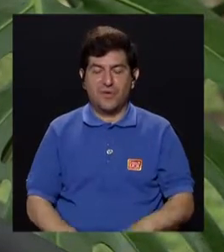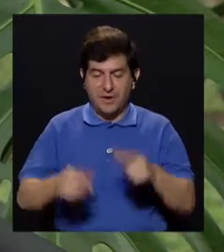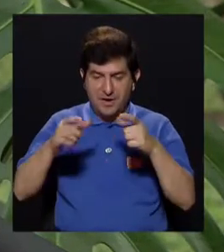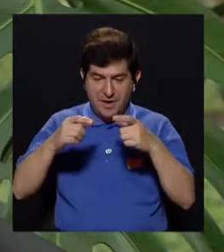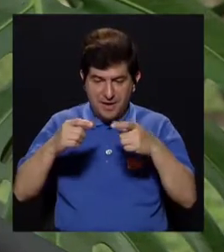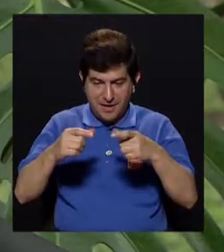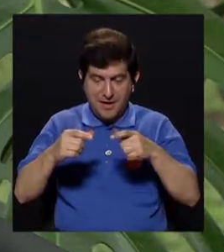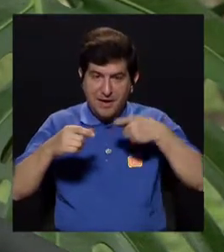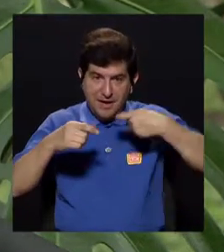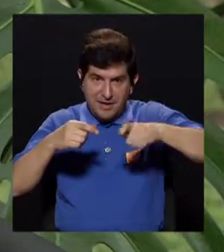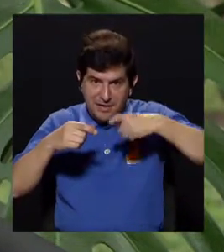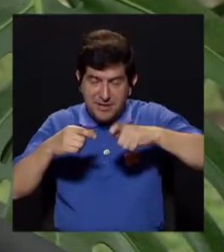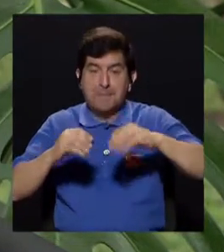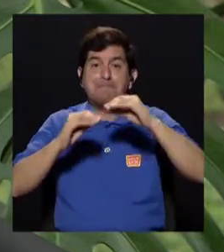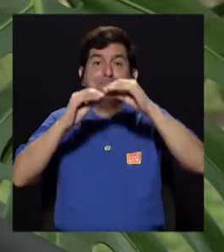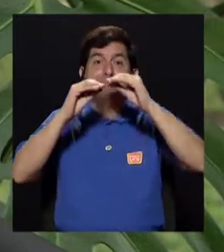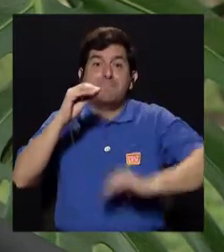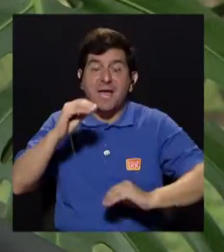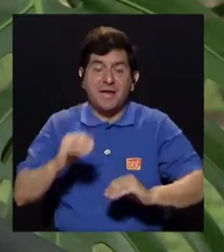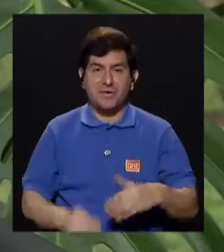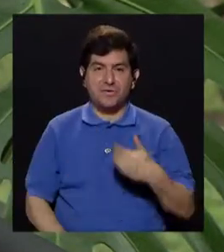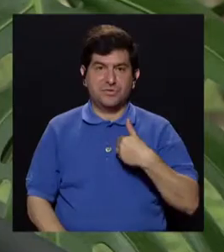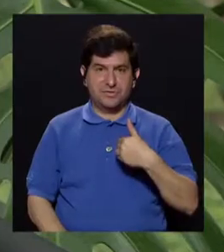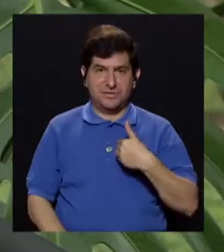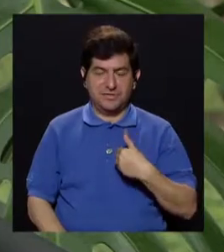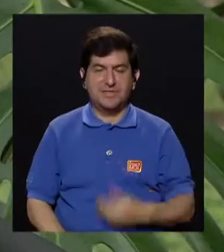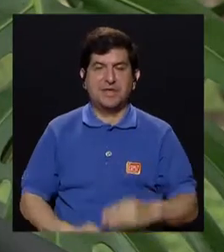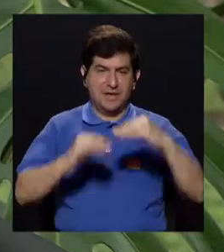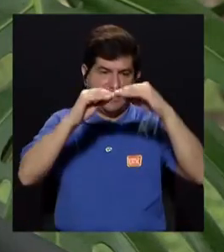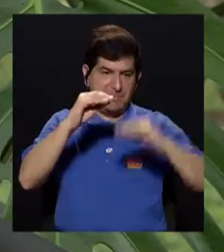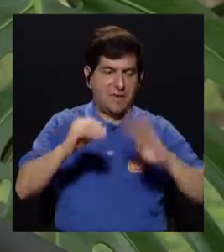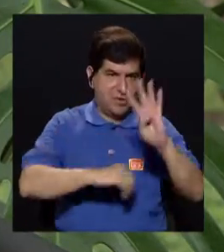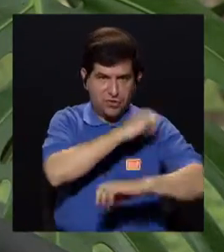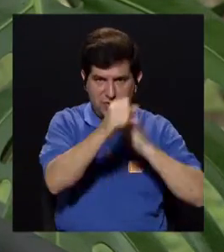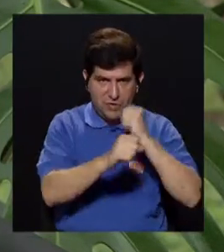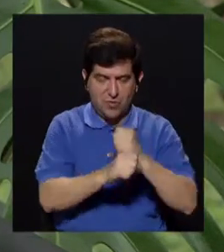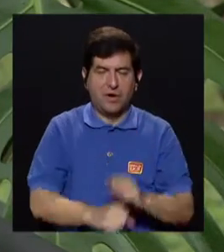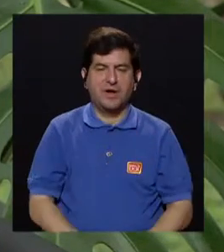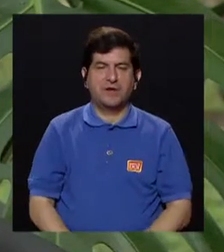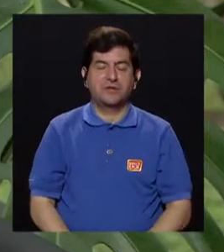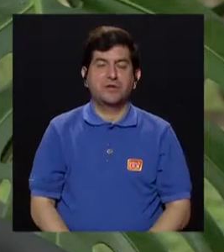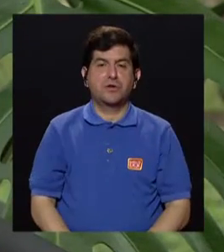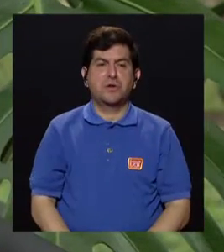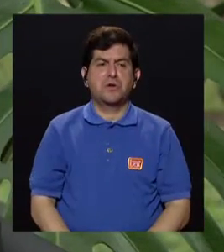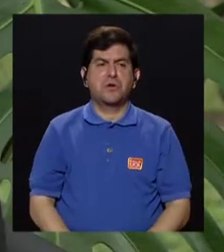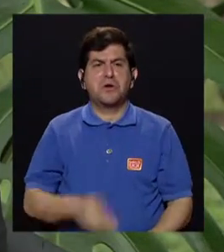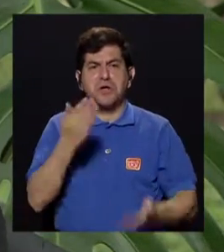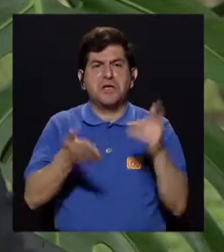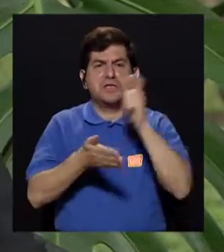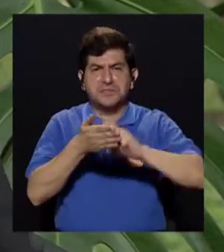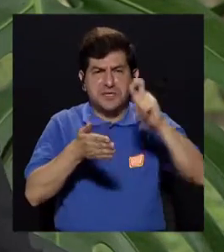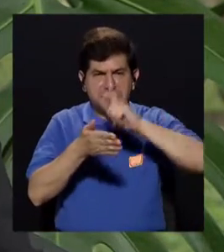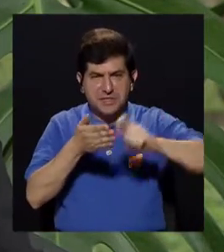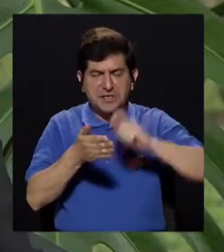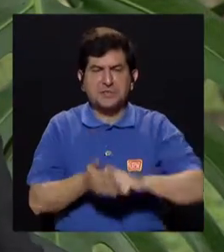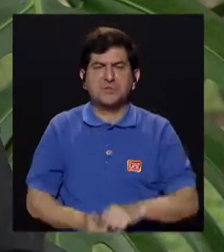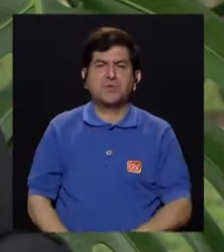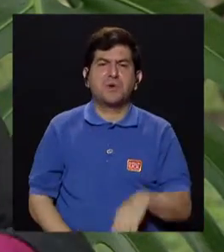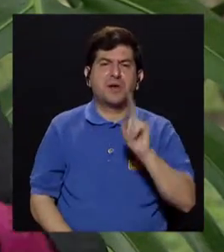que es quizás menos que eso cuando los niños son menores de cuatro años y como la cajita de fósforo cuando ya son como de escuela.